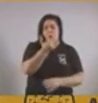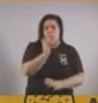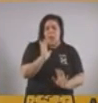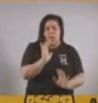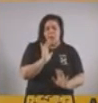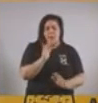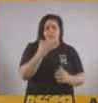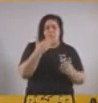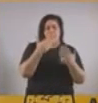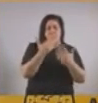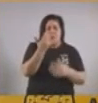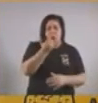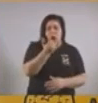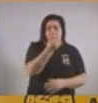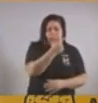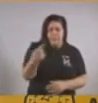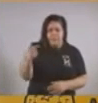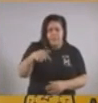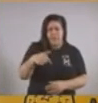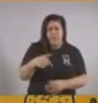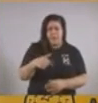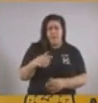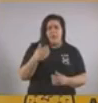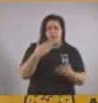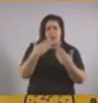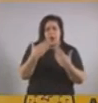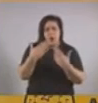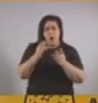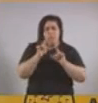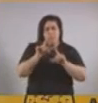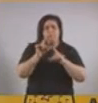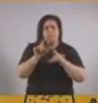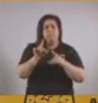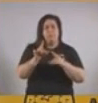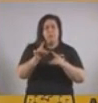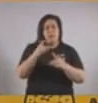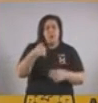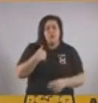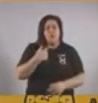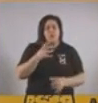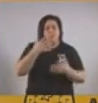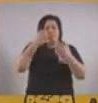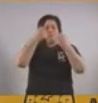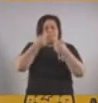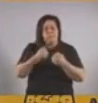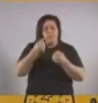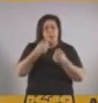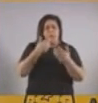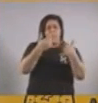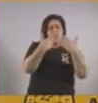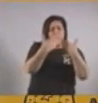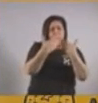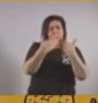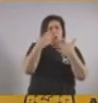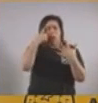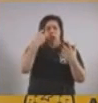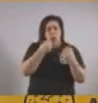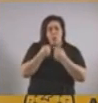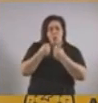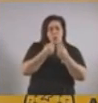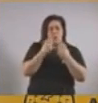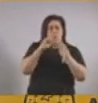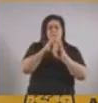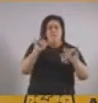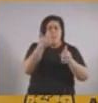hubo diálogo esta semana, definitivamente, y va a seguir habiéndolo. Mi convicción es que tenemos que dialogar, buscar acuerdos, intercambiar